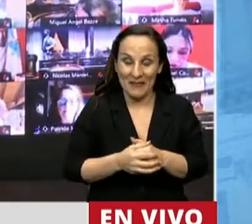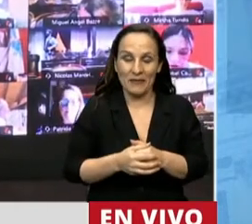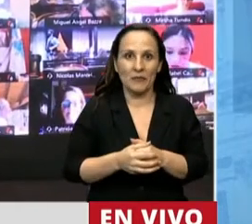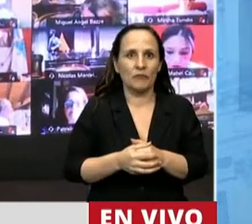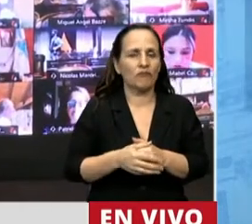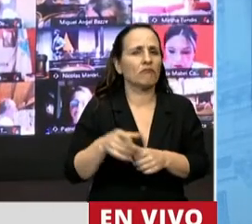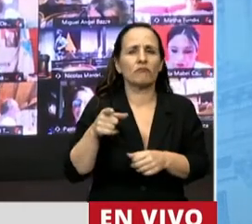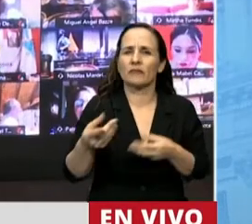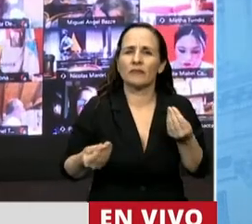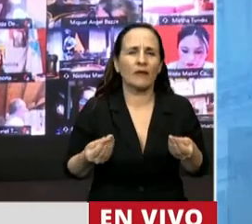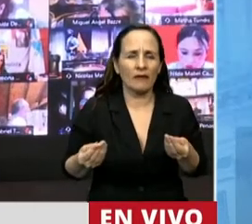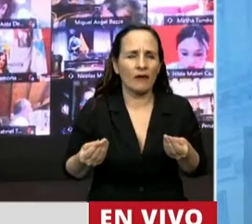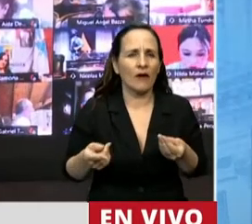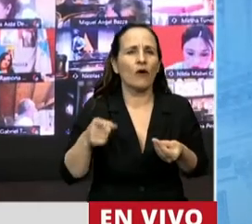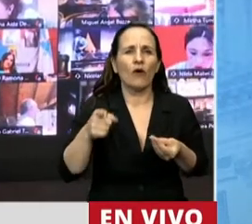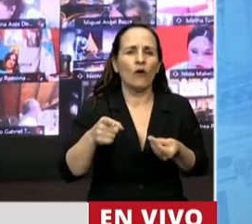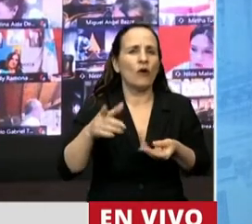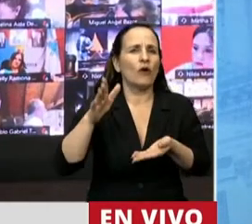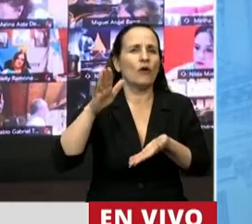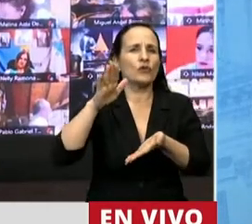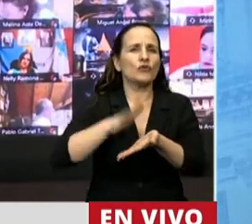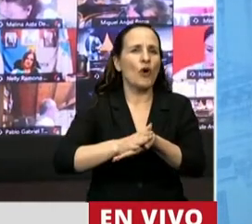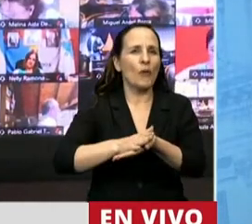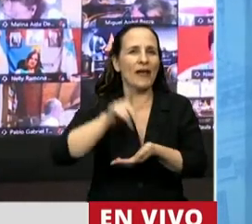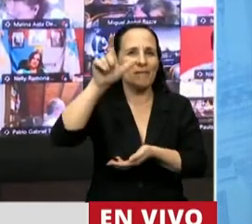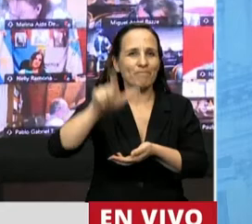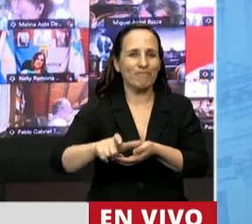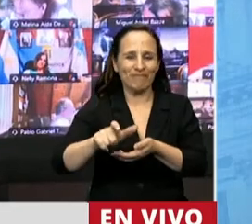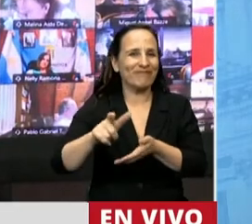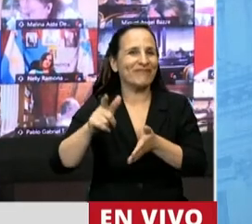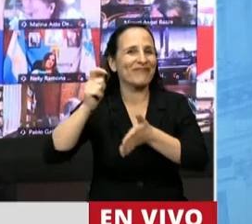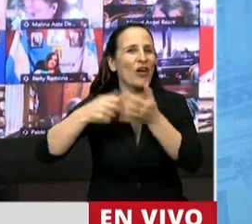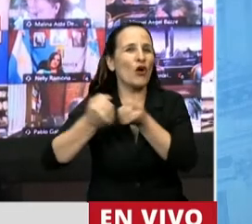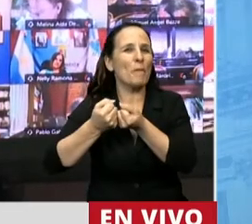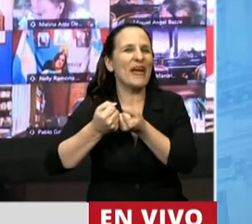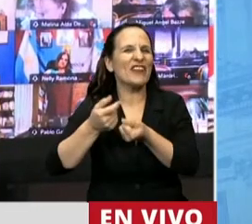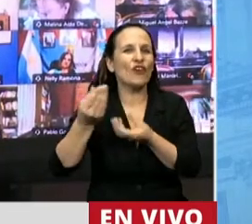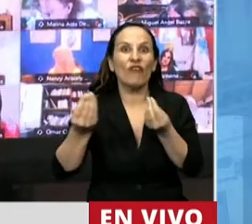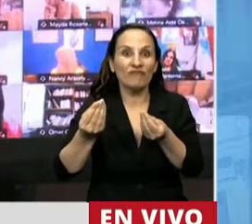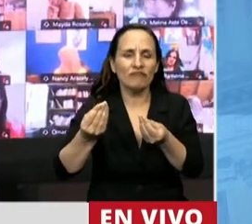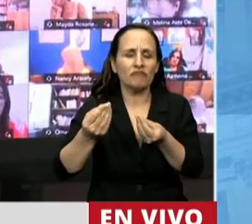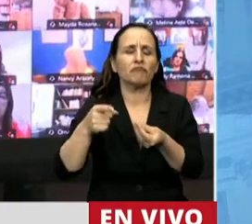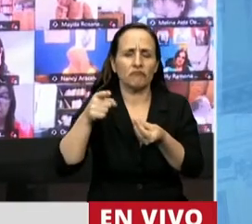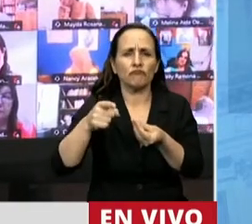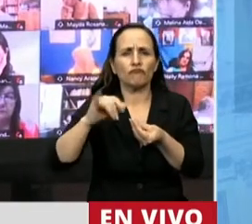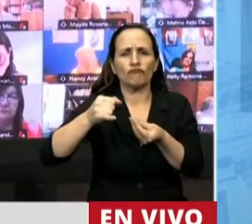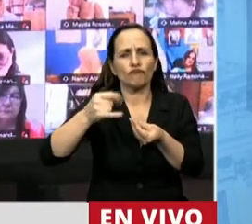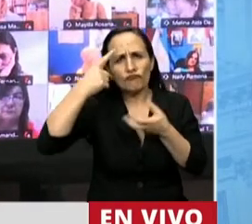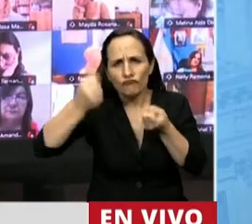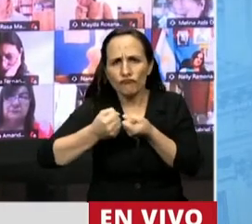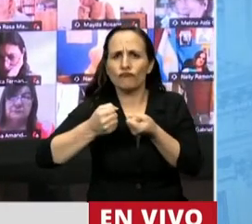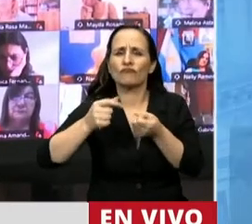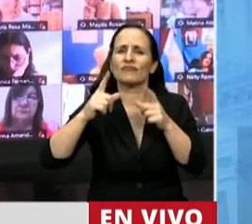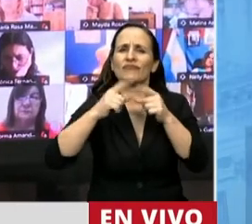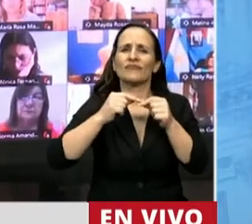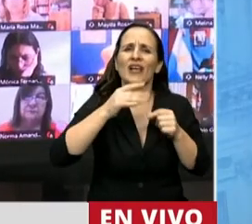la amplitud en cuanto al sujeto a tutelar este convenio coincide y replica como el